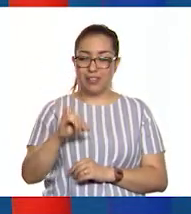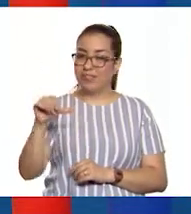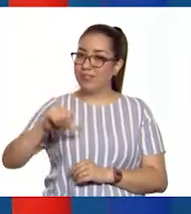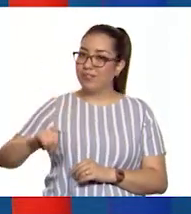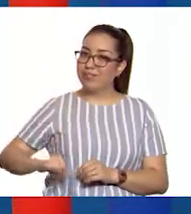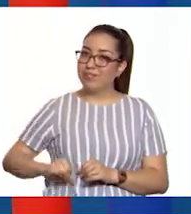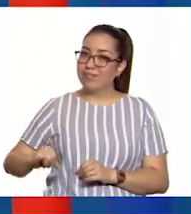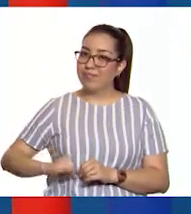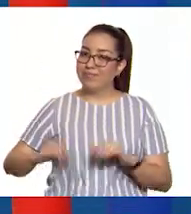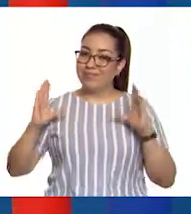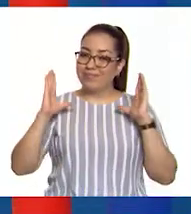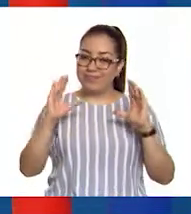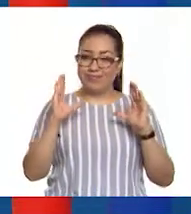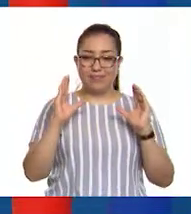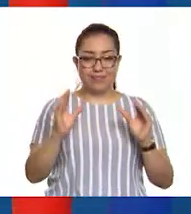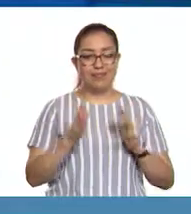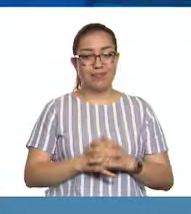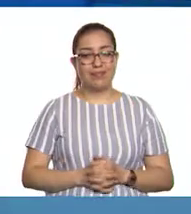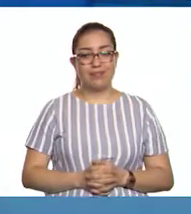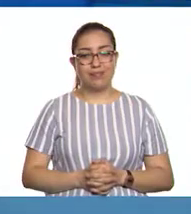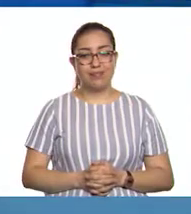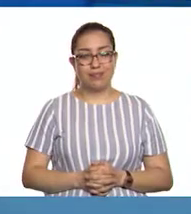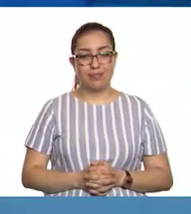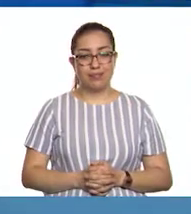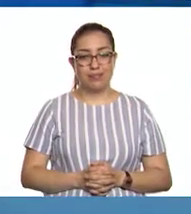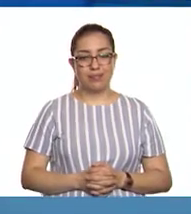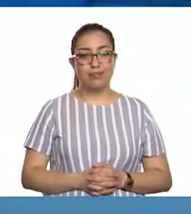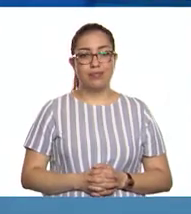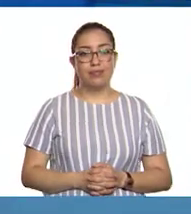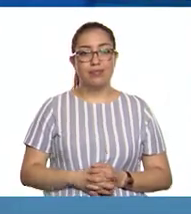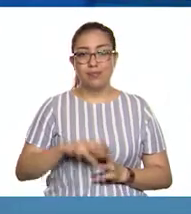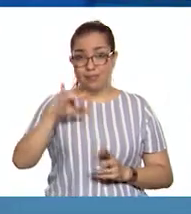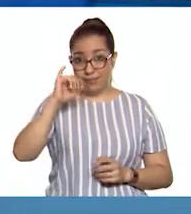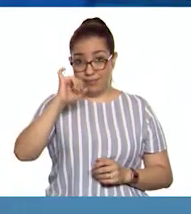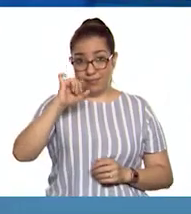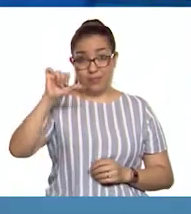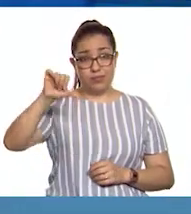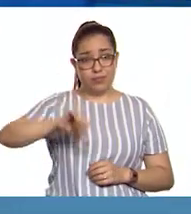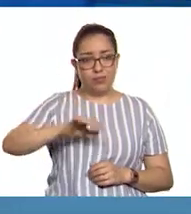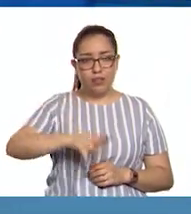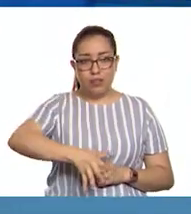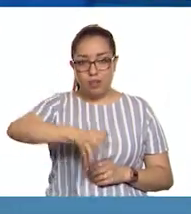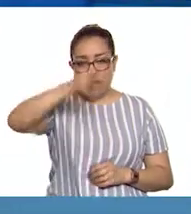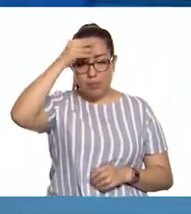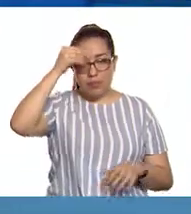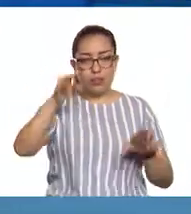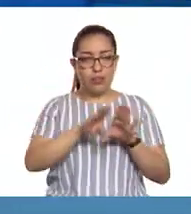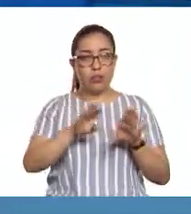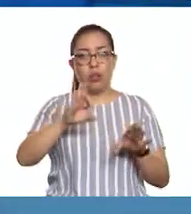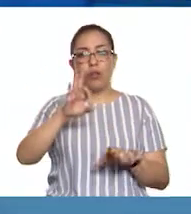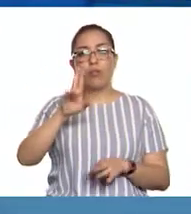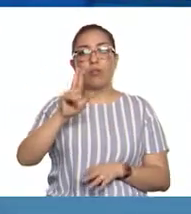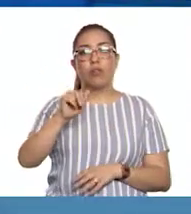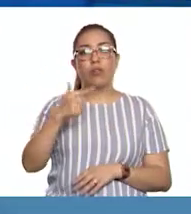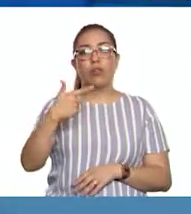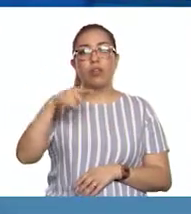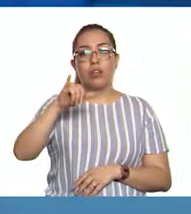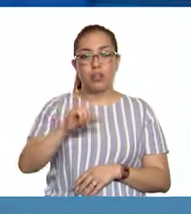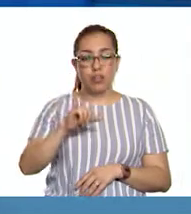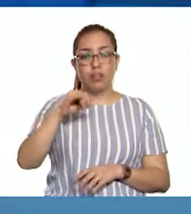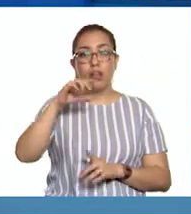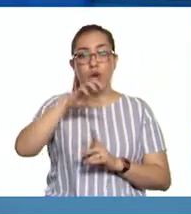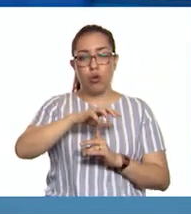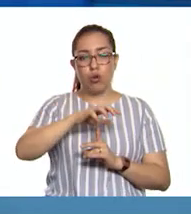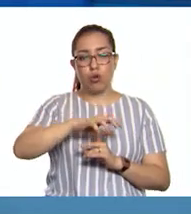que nos acompañan desde sus hogares. Así es. Identificamos algunas características del reino fungi o de los hongos y